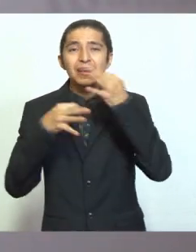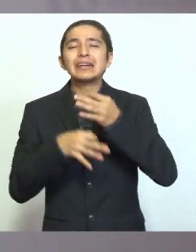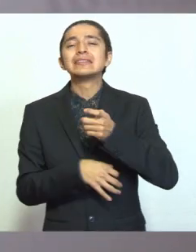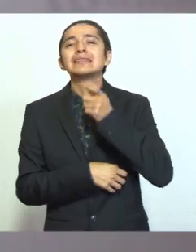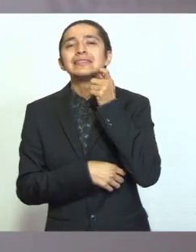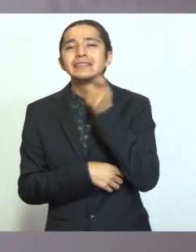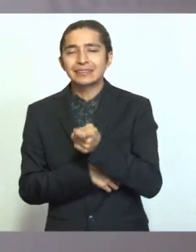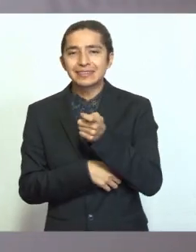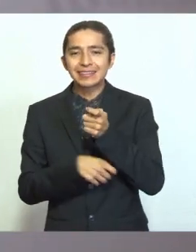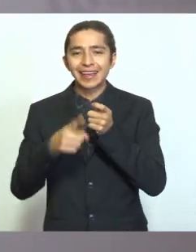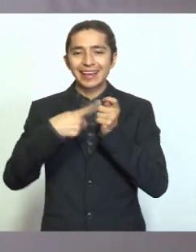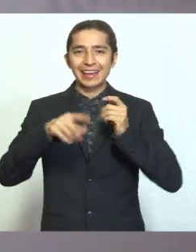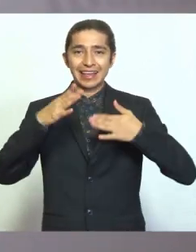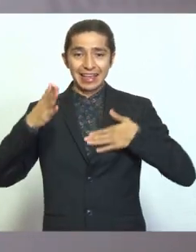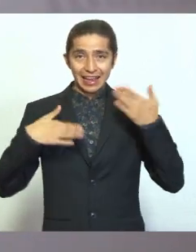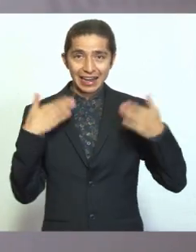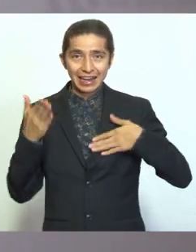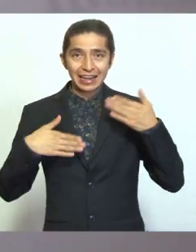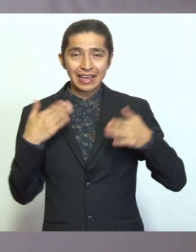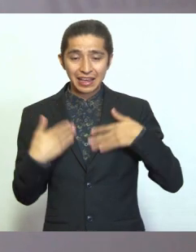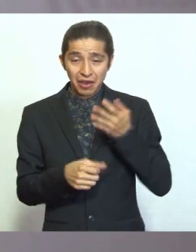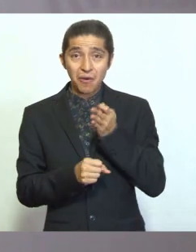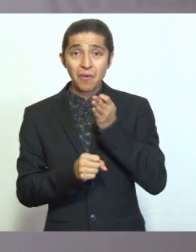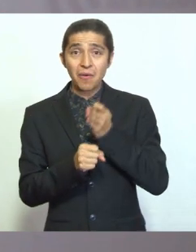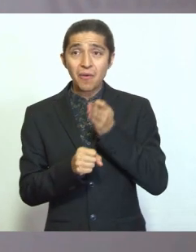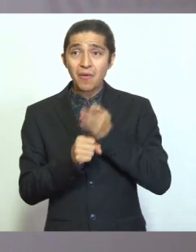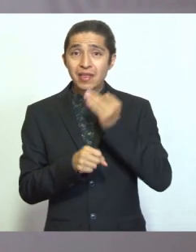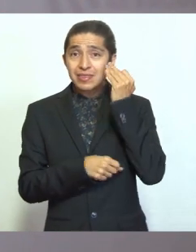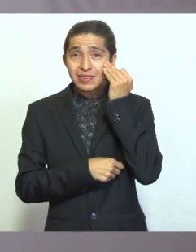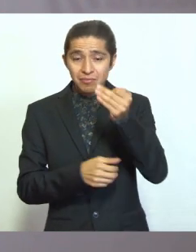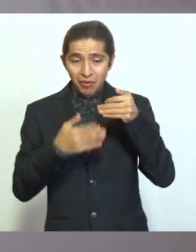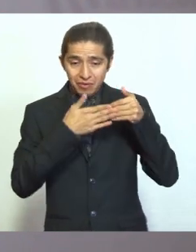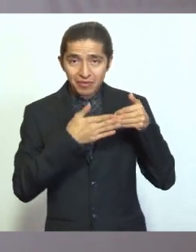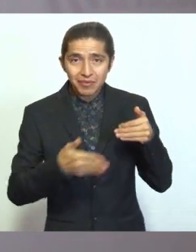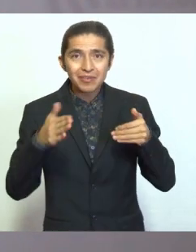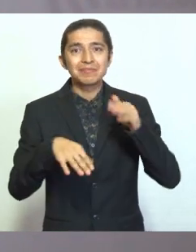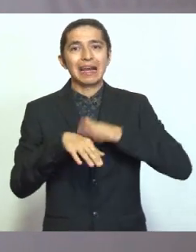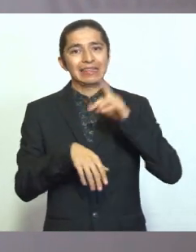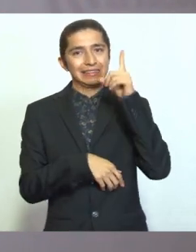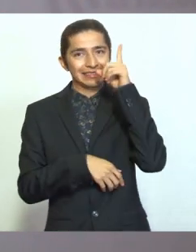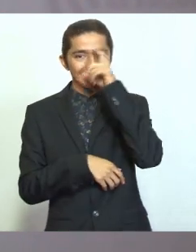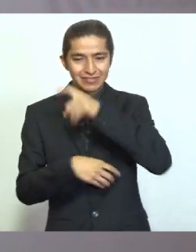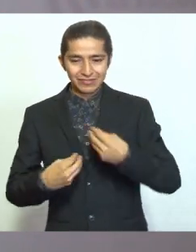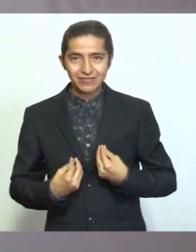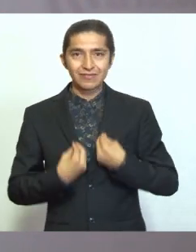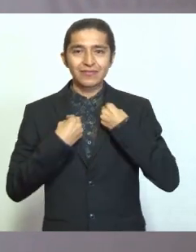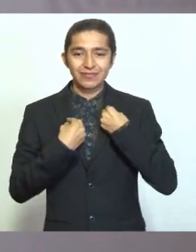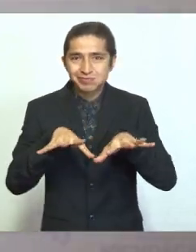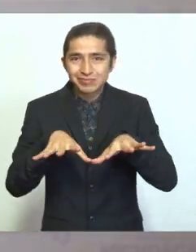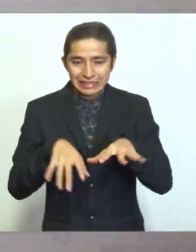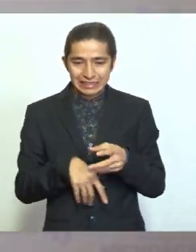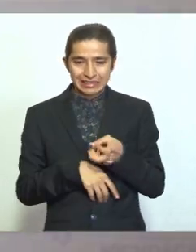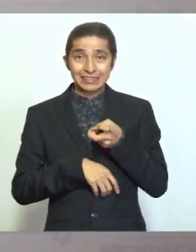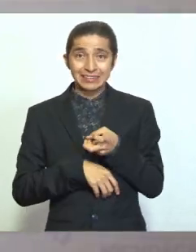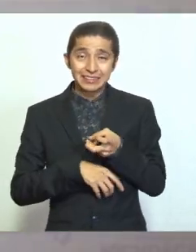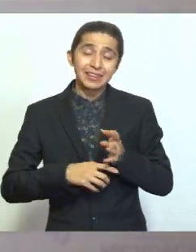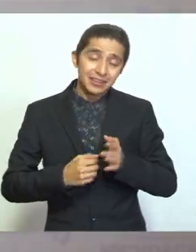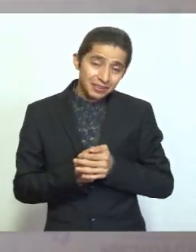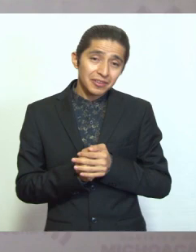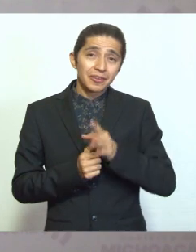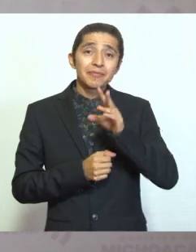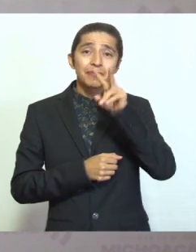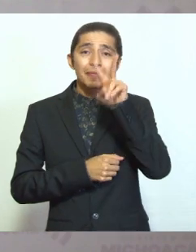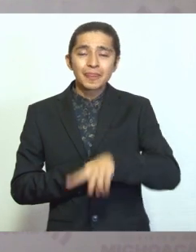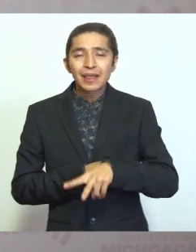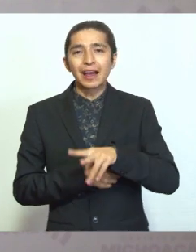poco de la alegría ante momentos difíciles que estamos viviendo en todo el mundo que sobre